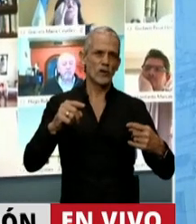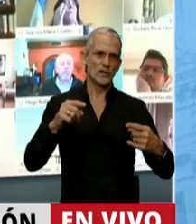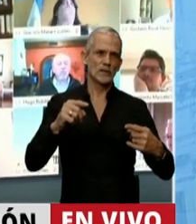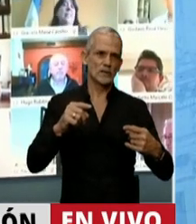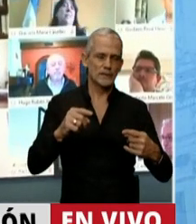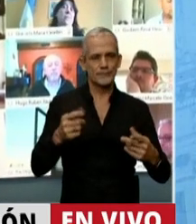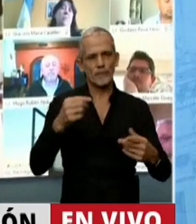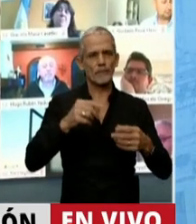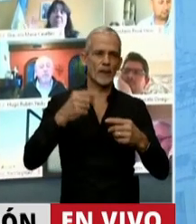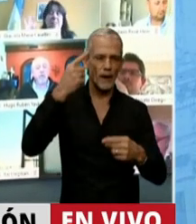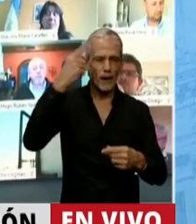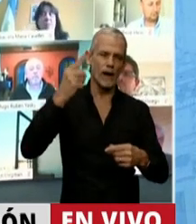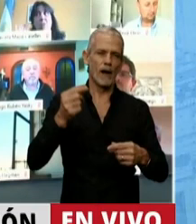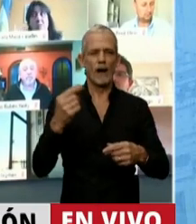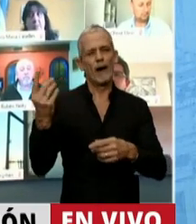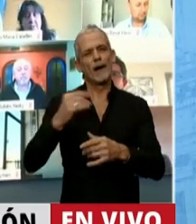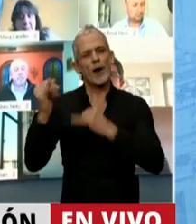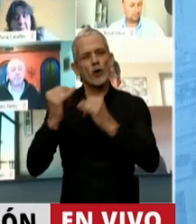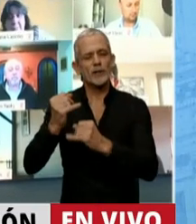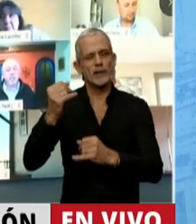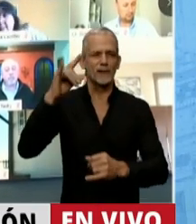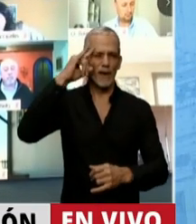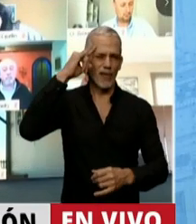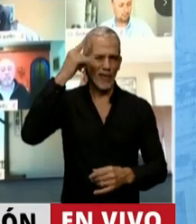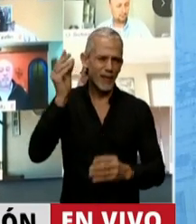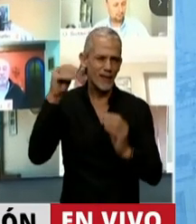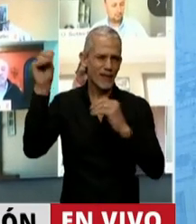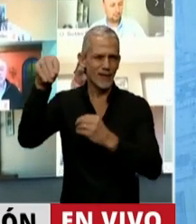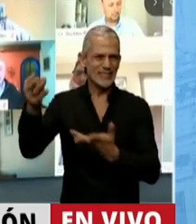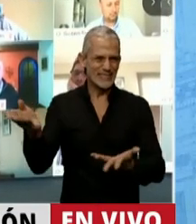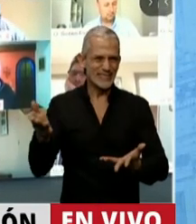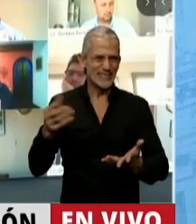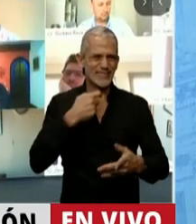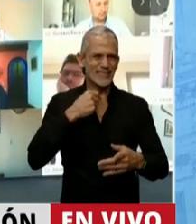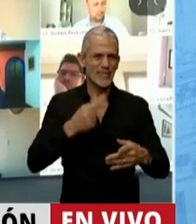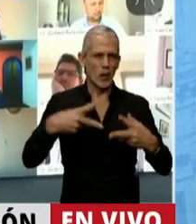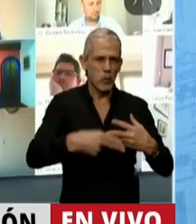conceptos y generando noticias falsas. Pero me parece que cuando uno logra